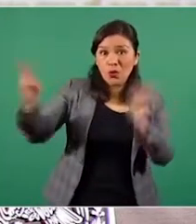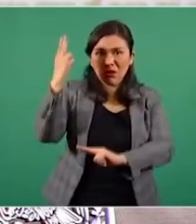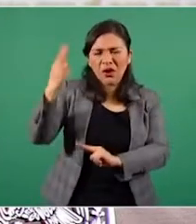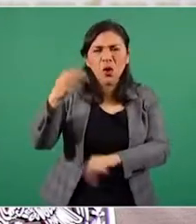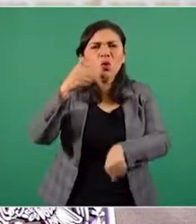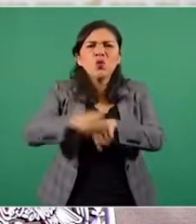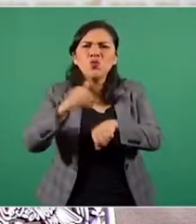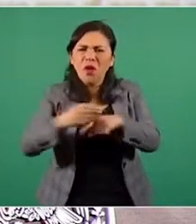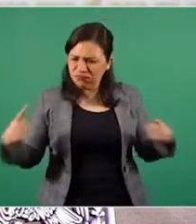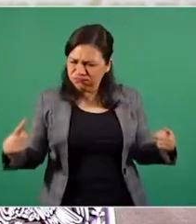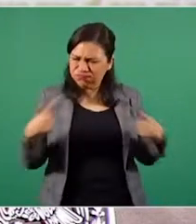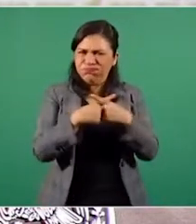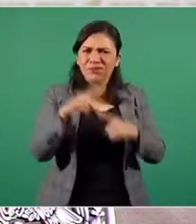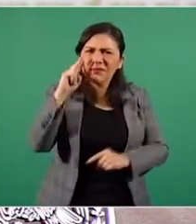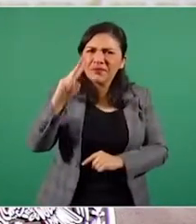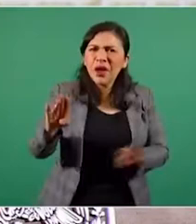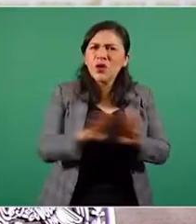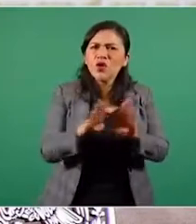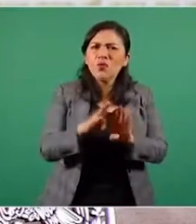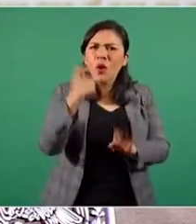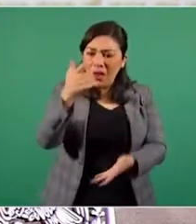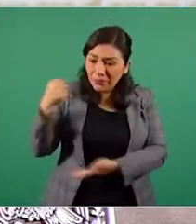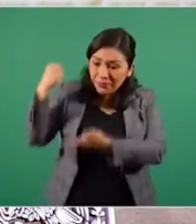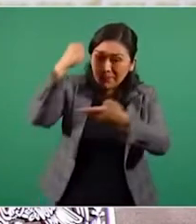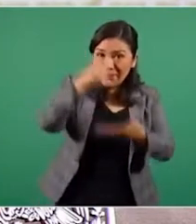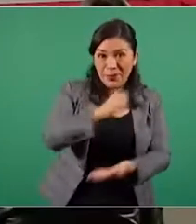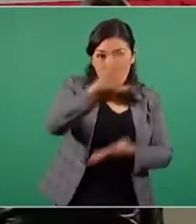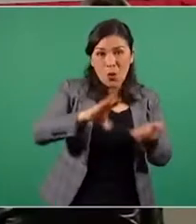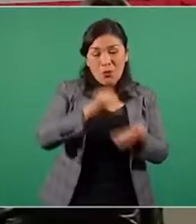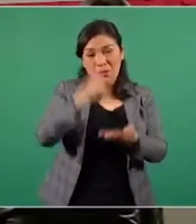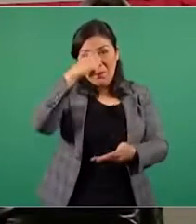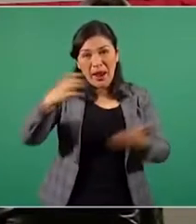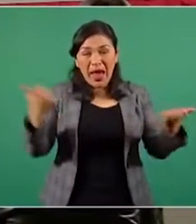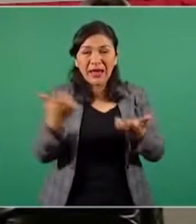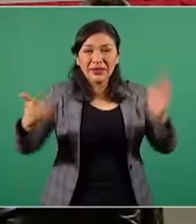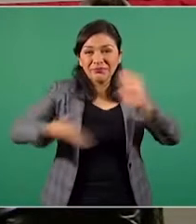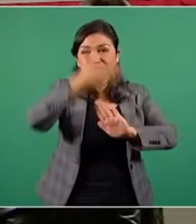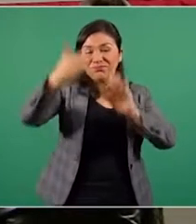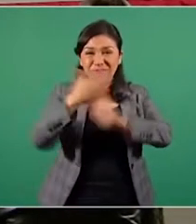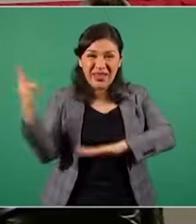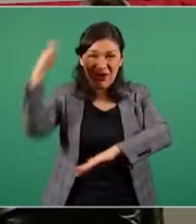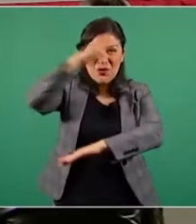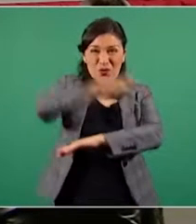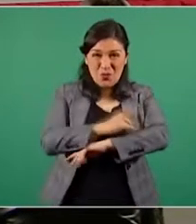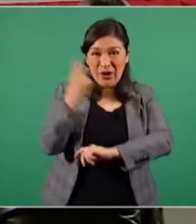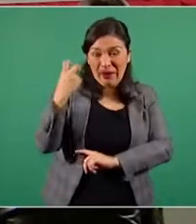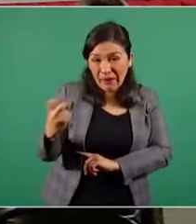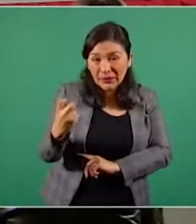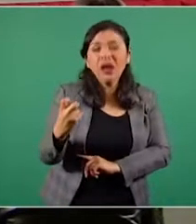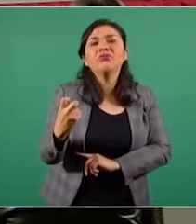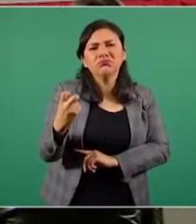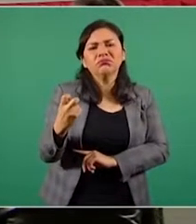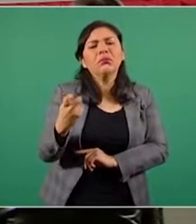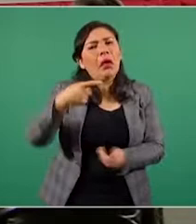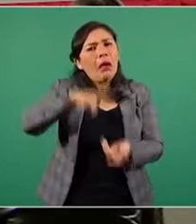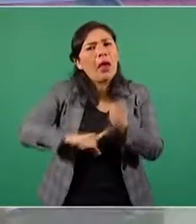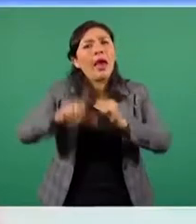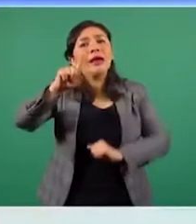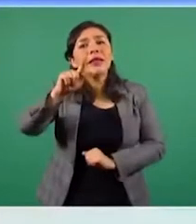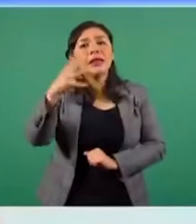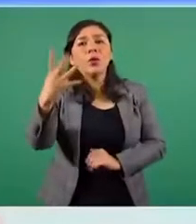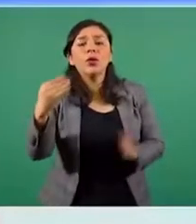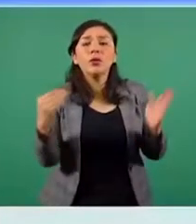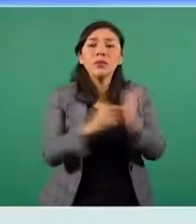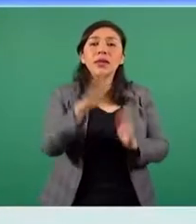los números, ya que del presupuesto total del aeropuerto internacional Felipe Ángeles, 74 mil